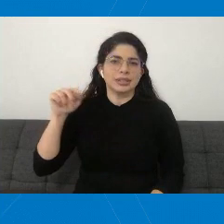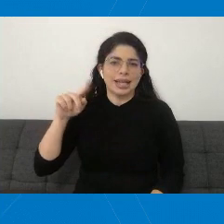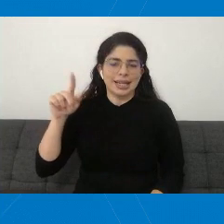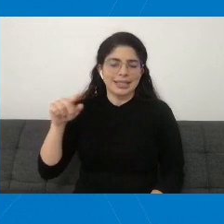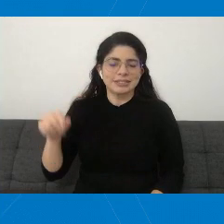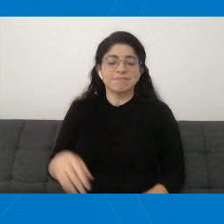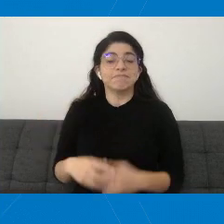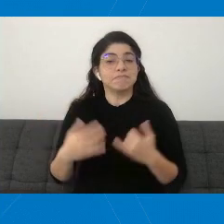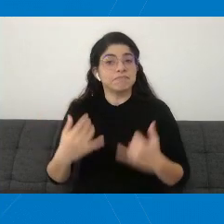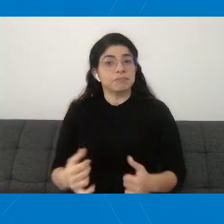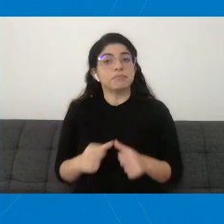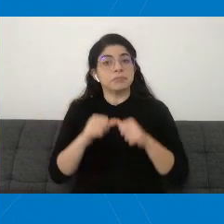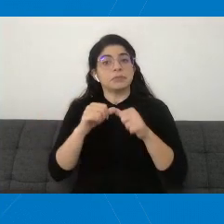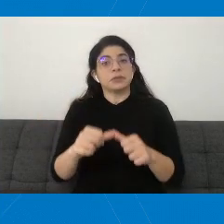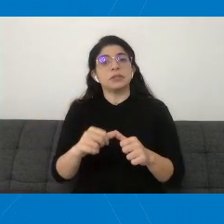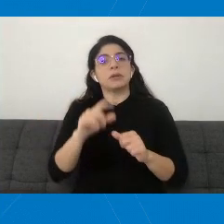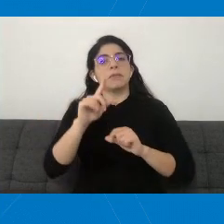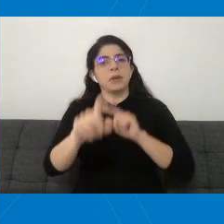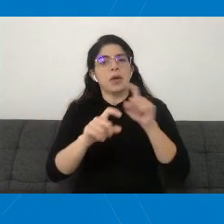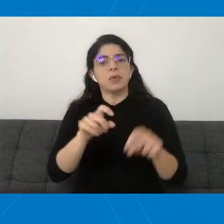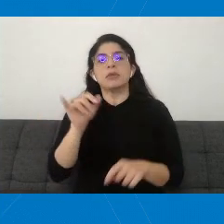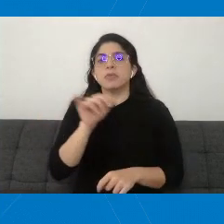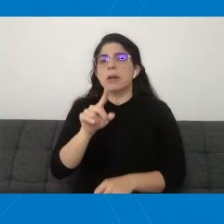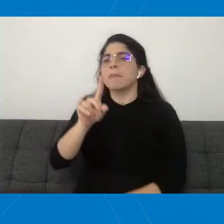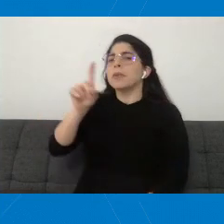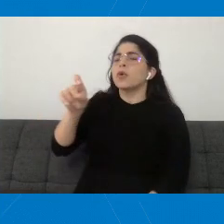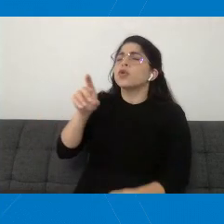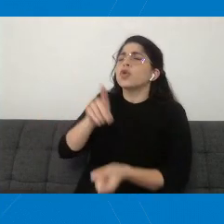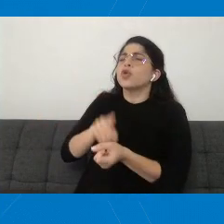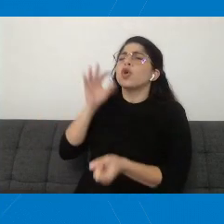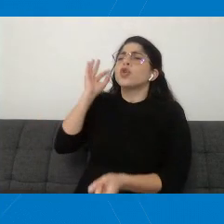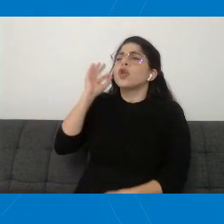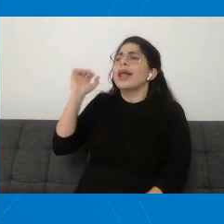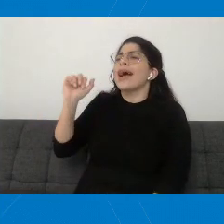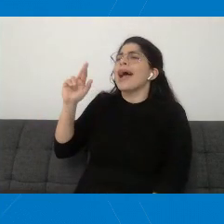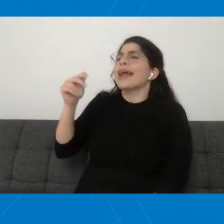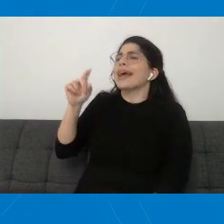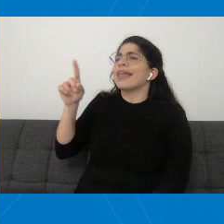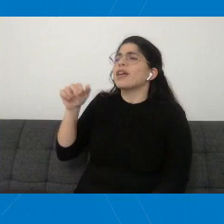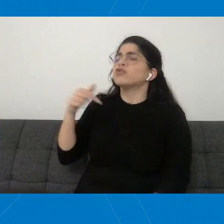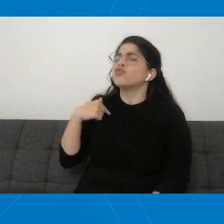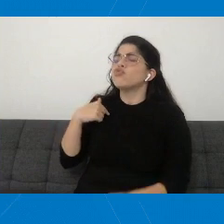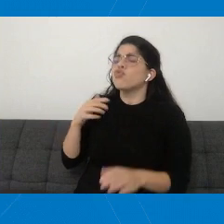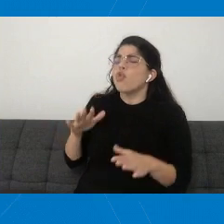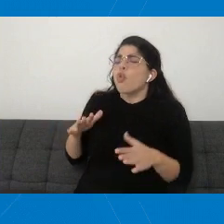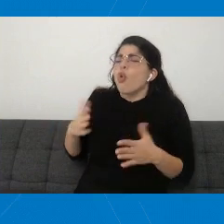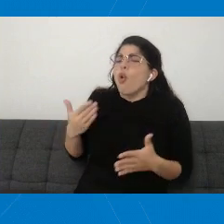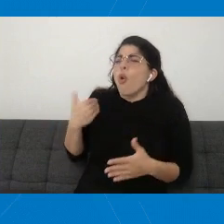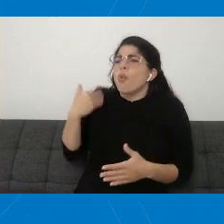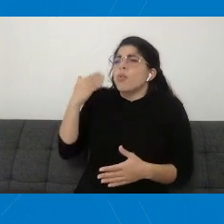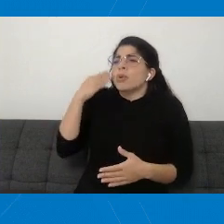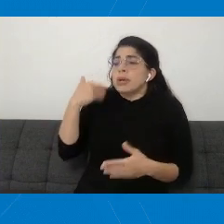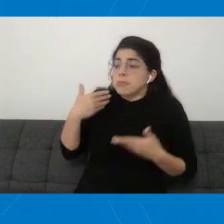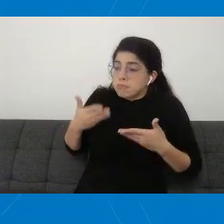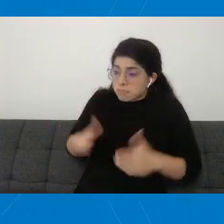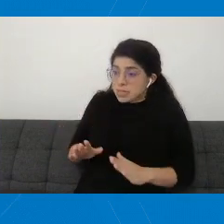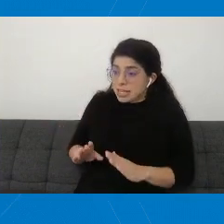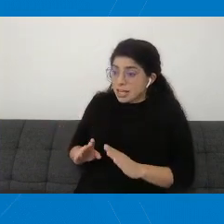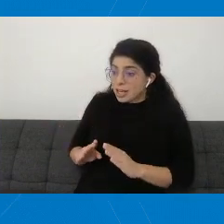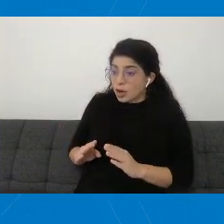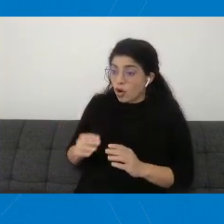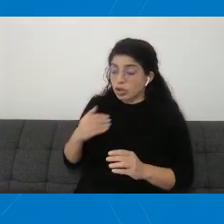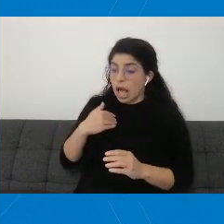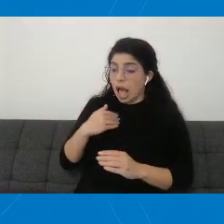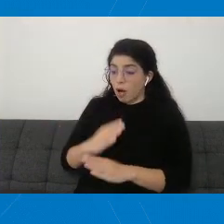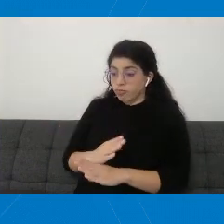consultas. También para la doctora Arguedas. Doctora, ¿cómo sé si mi hijo está generando anticuerpos a la enfermedad? ¿Hay alguna